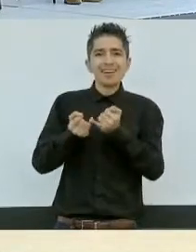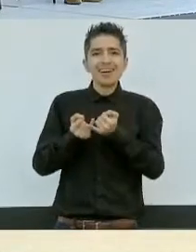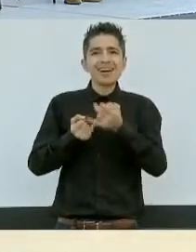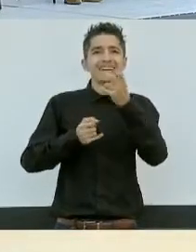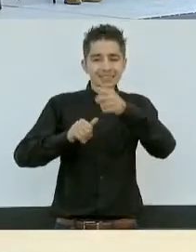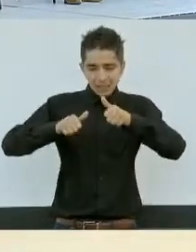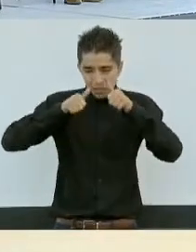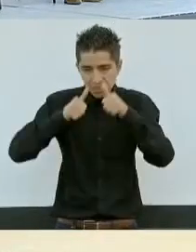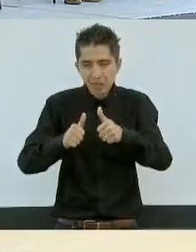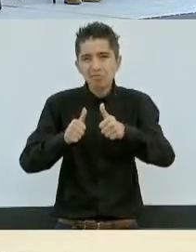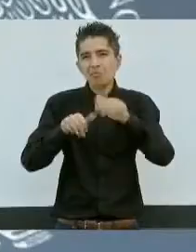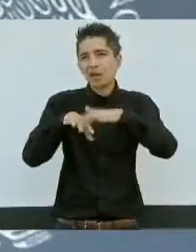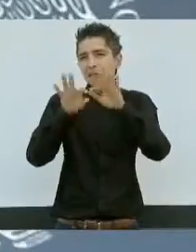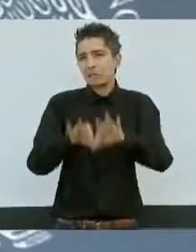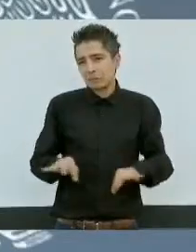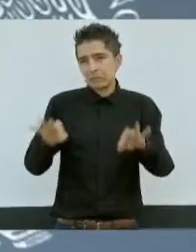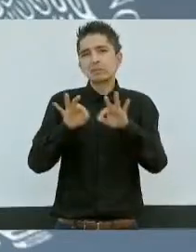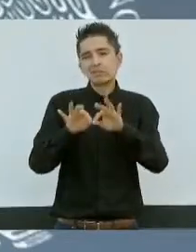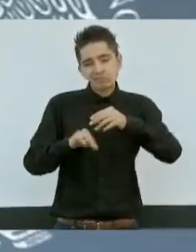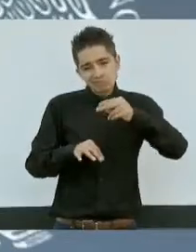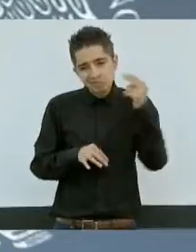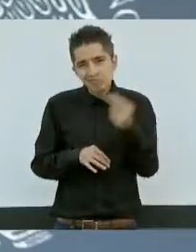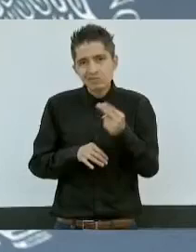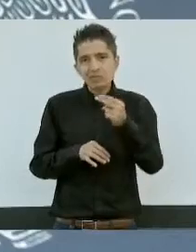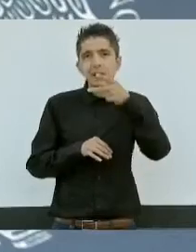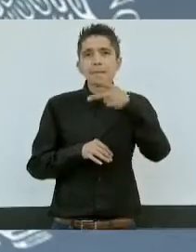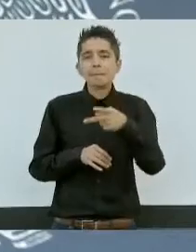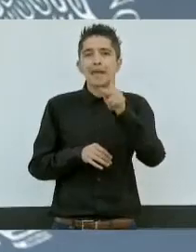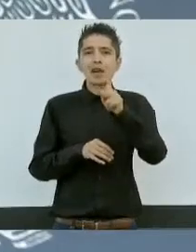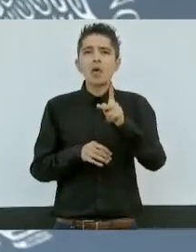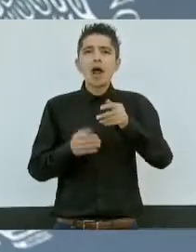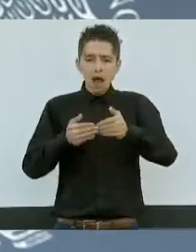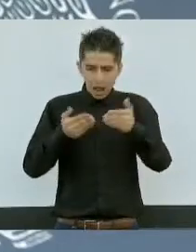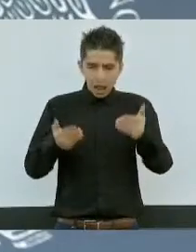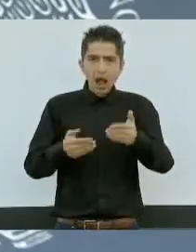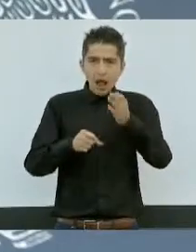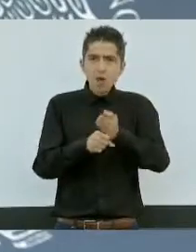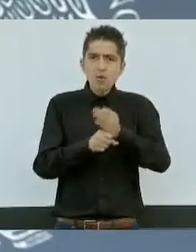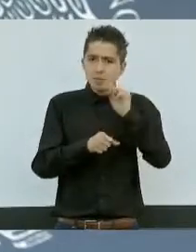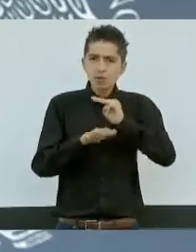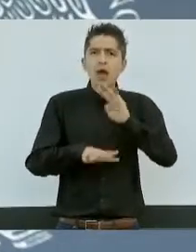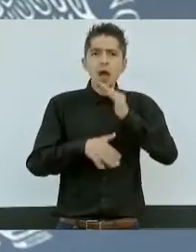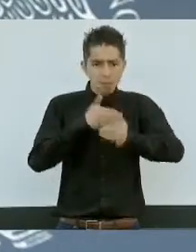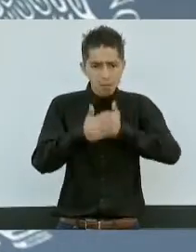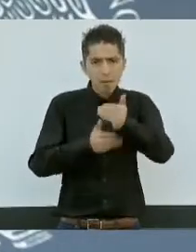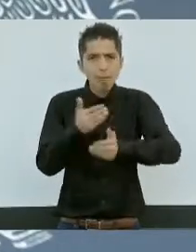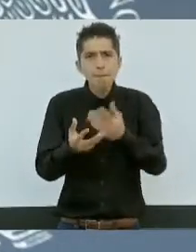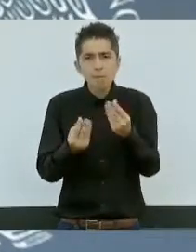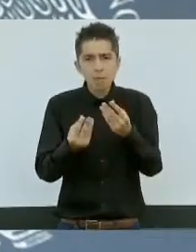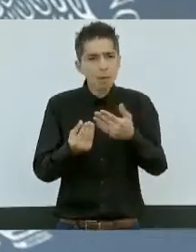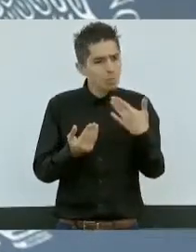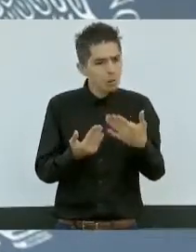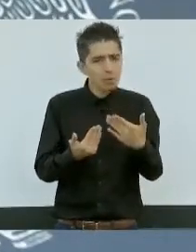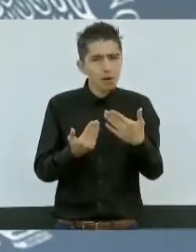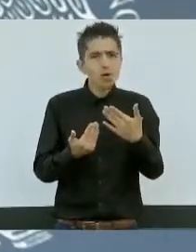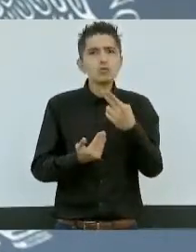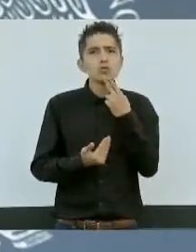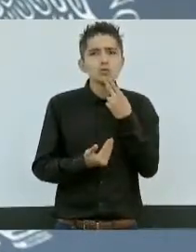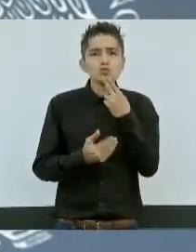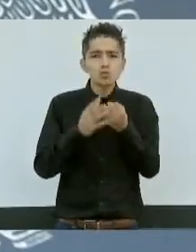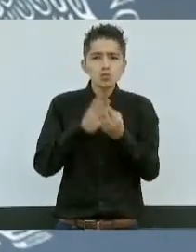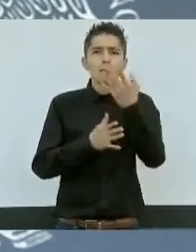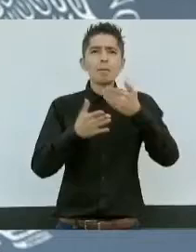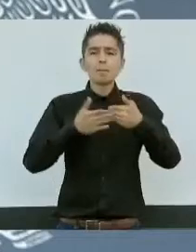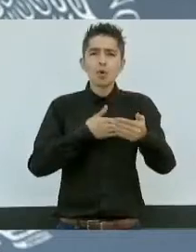asunto tan importante, pero acá vamos muy avanzados, va a ser de mucha utilidad un nuevo